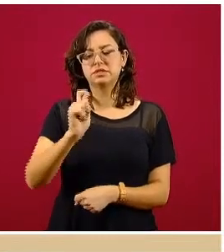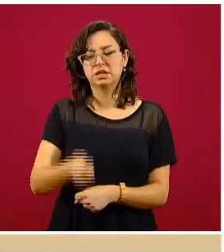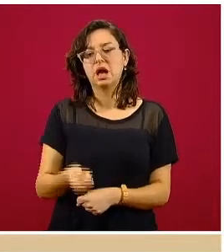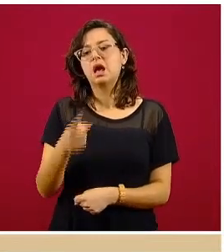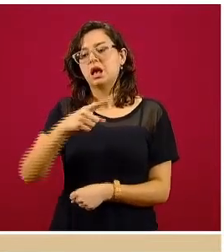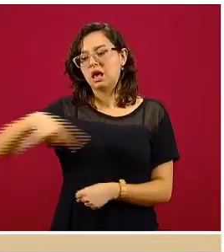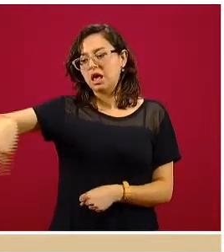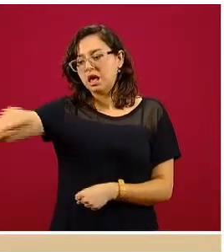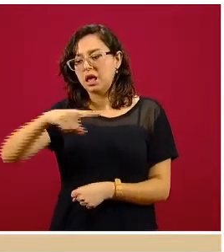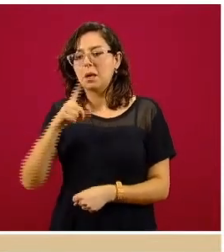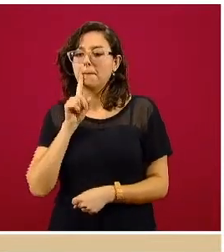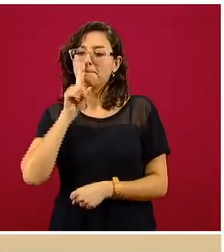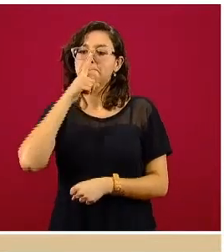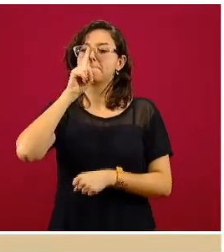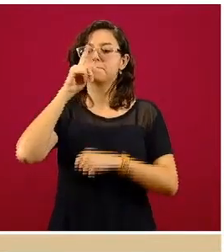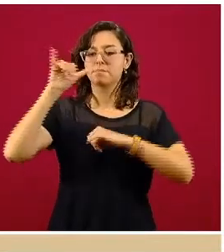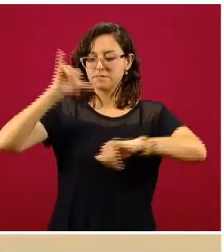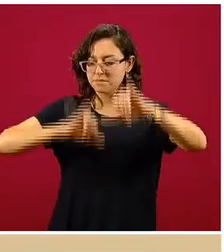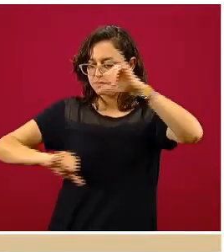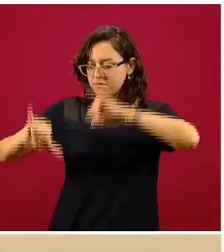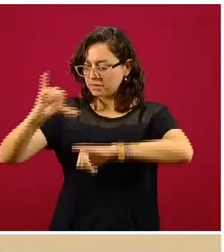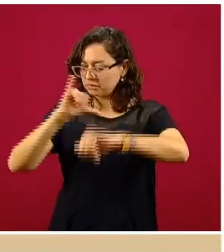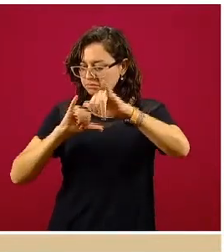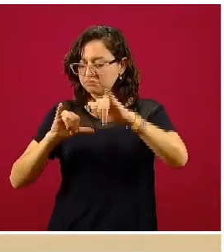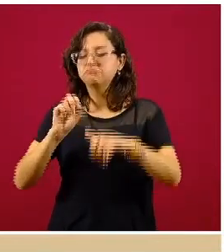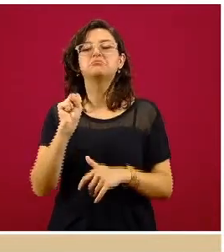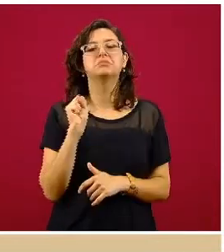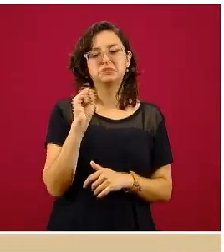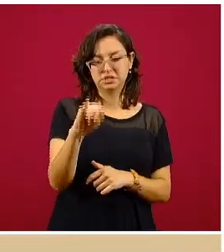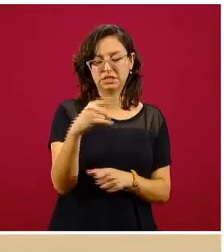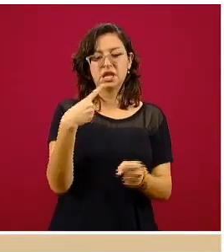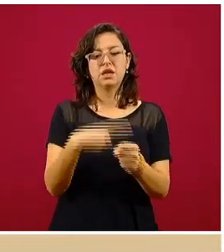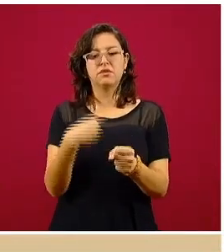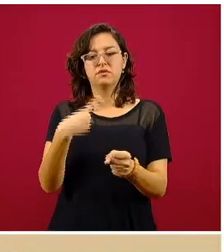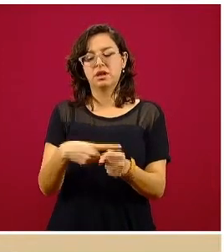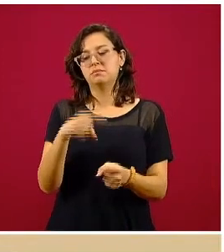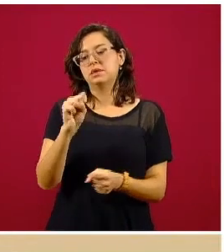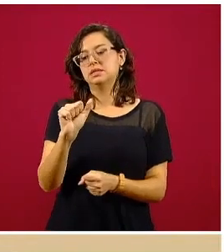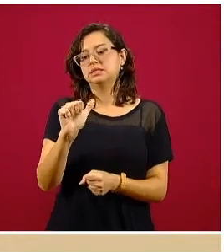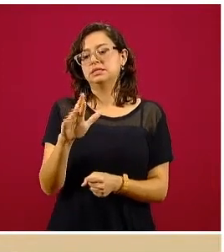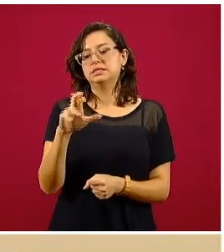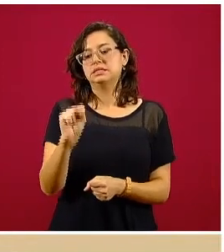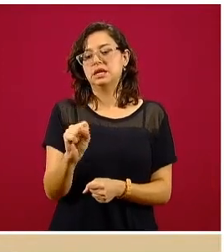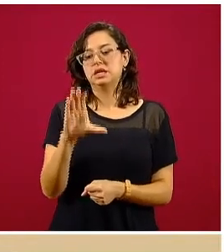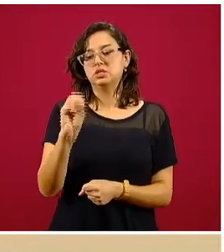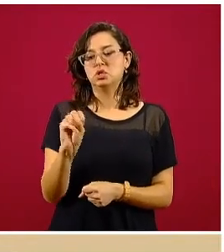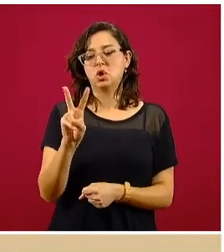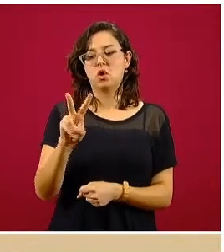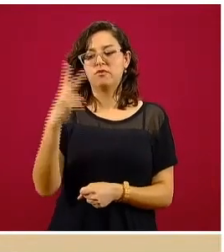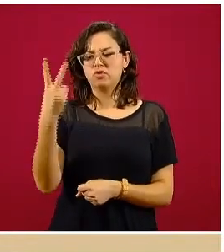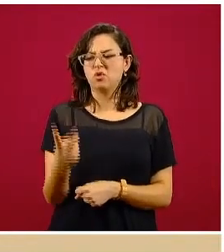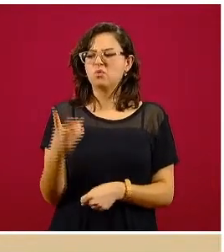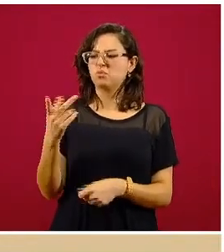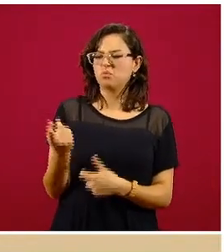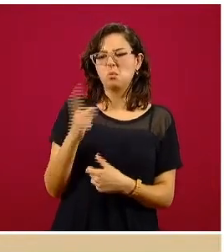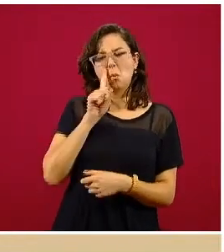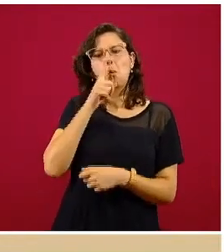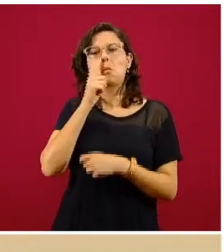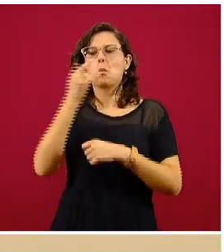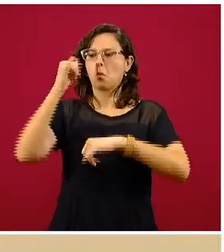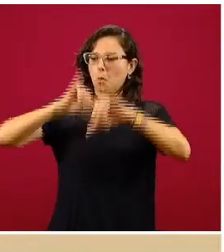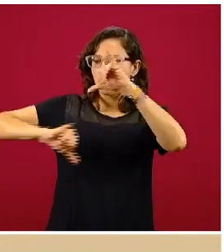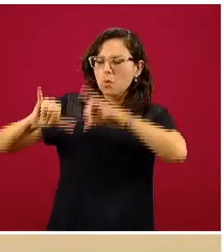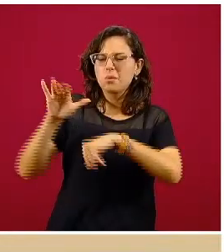hizo la prueba de laboratorio salieron positivas a SARS-CoV-2, se les hizo la prueba porque presentaban signos y síntomas